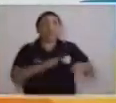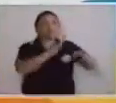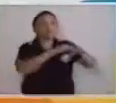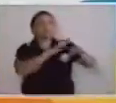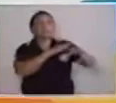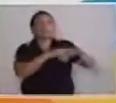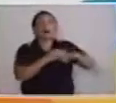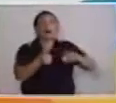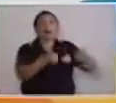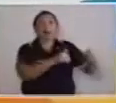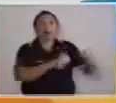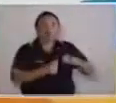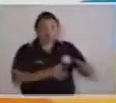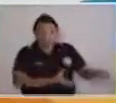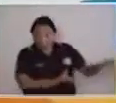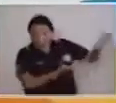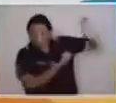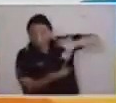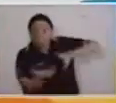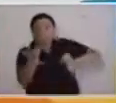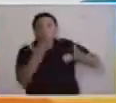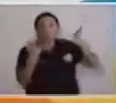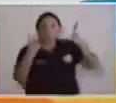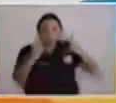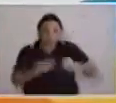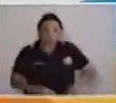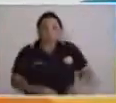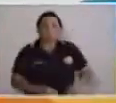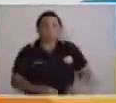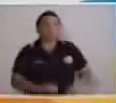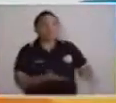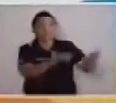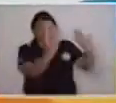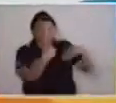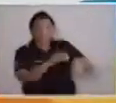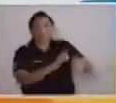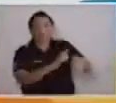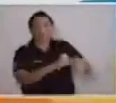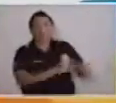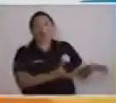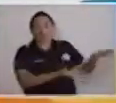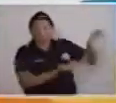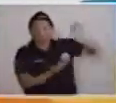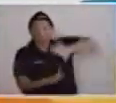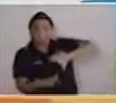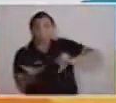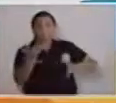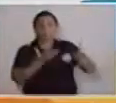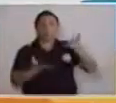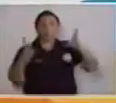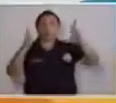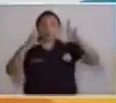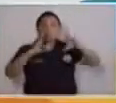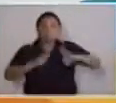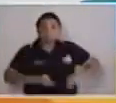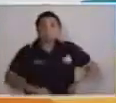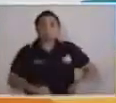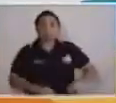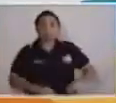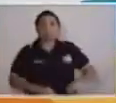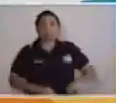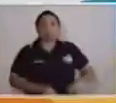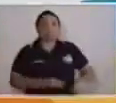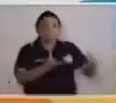Vamos a llamar al agua para que apague el fuego. Vamos a llamar al agua para que